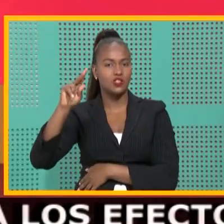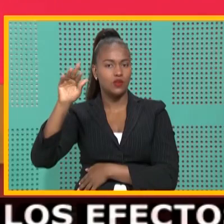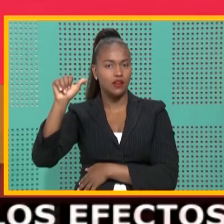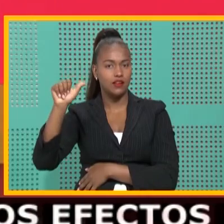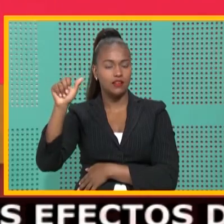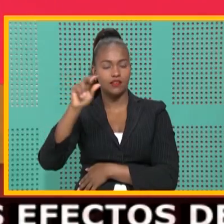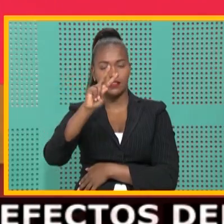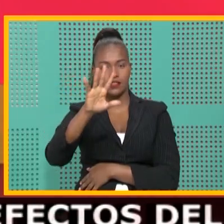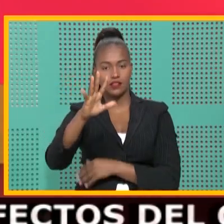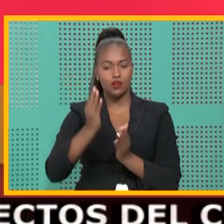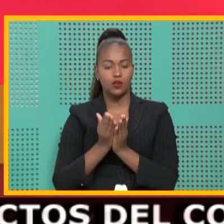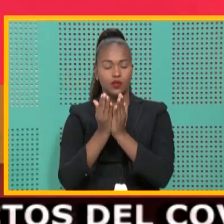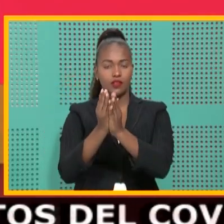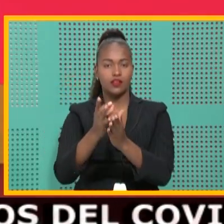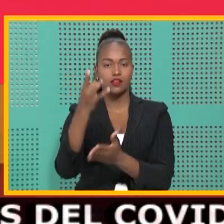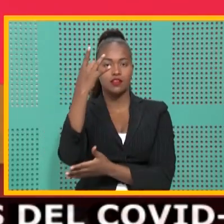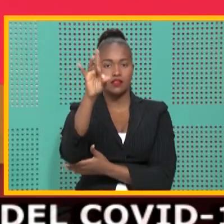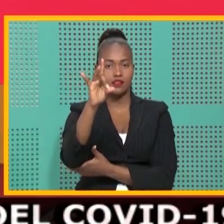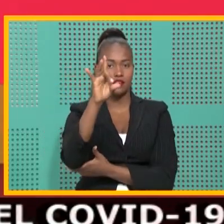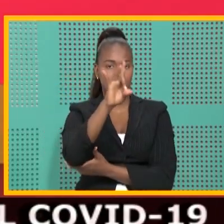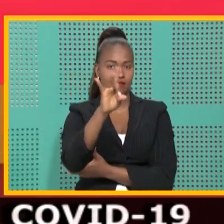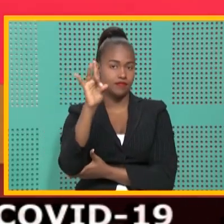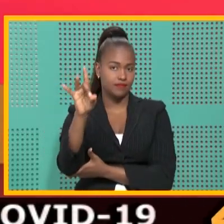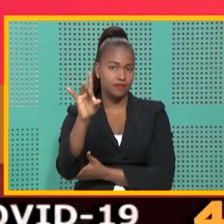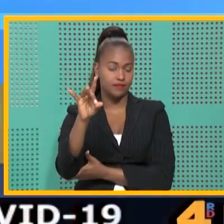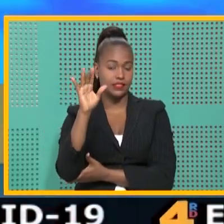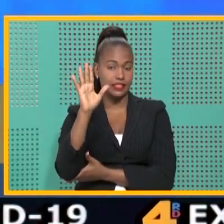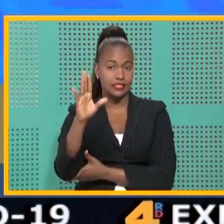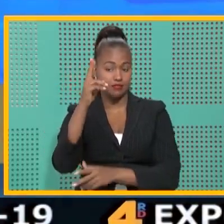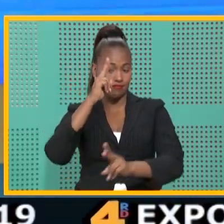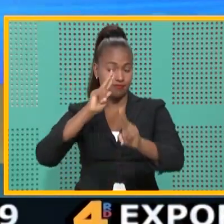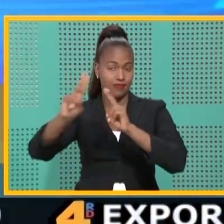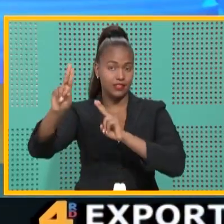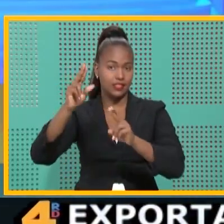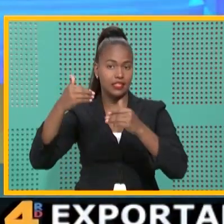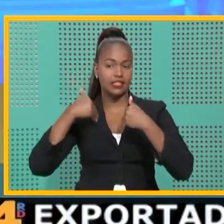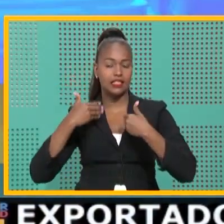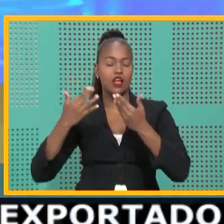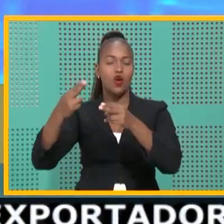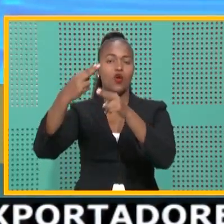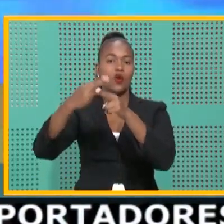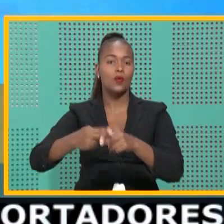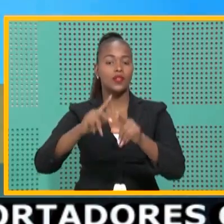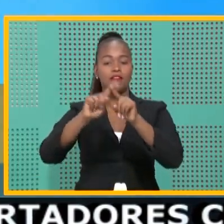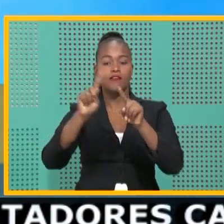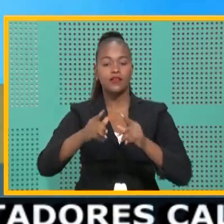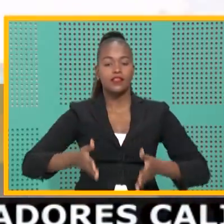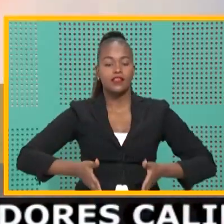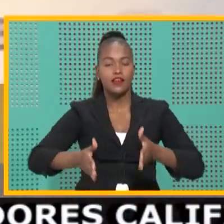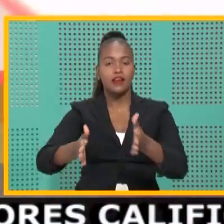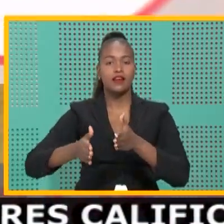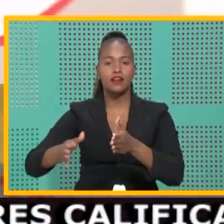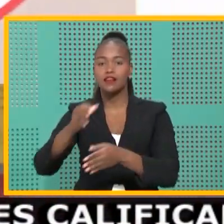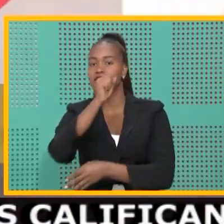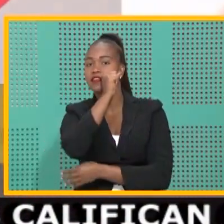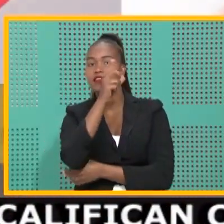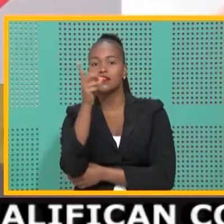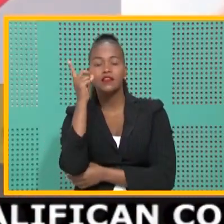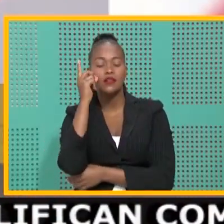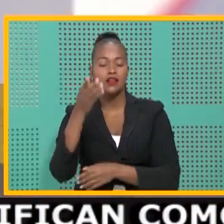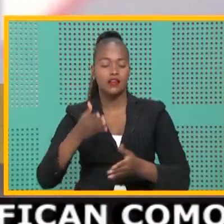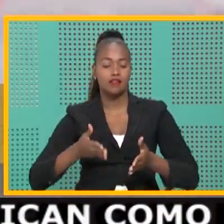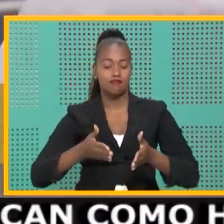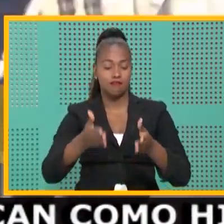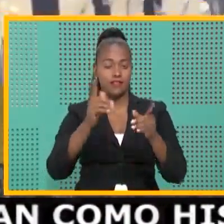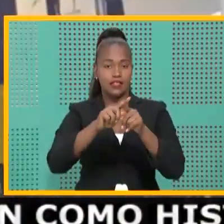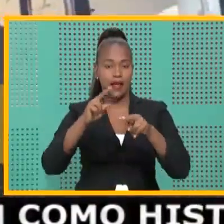de octubre de 1888. En su honor, llevan su nombre varias calles de Santo Domingo, la línea 2